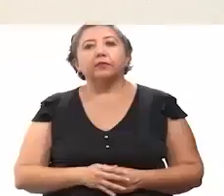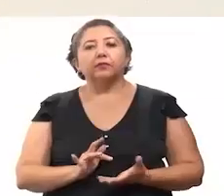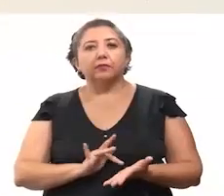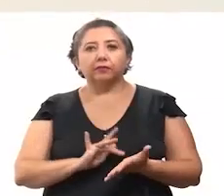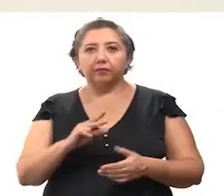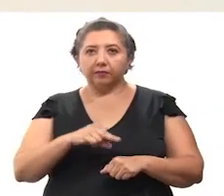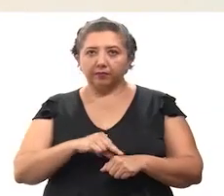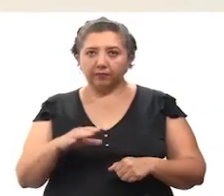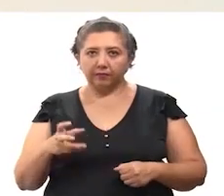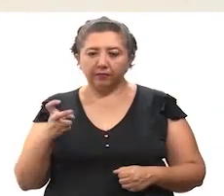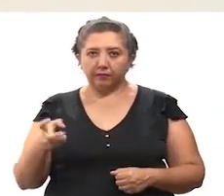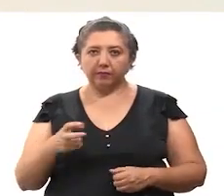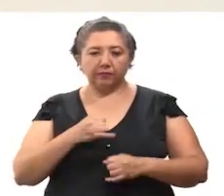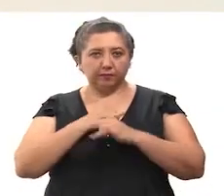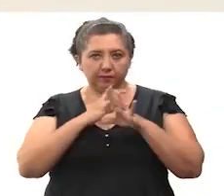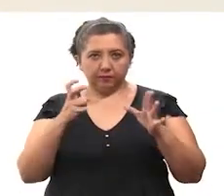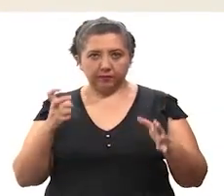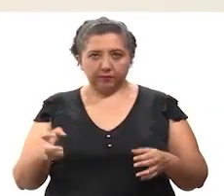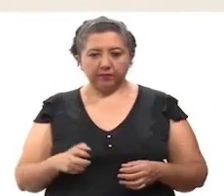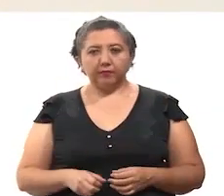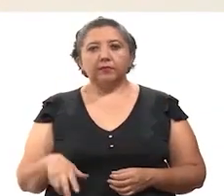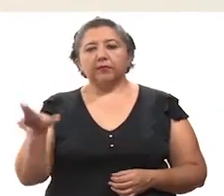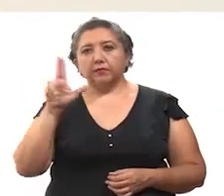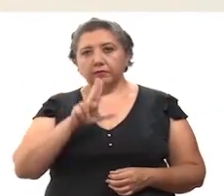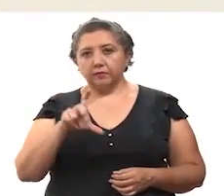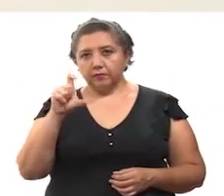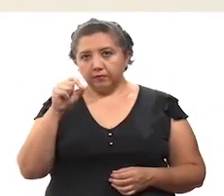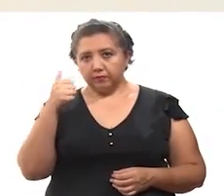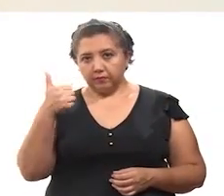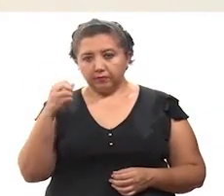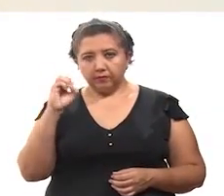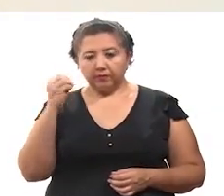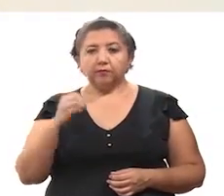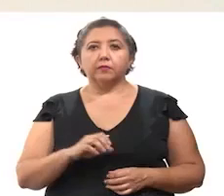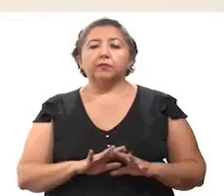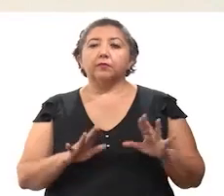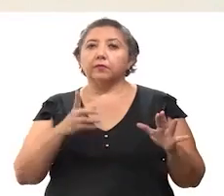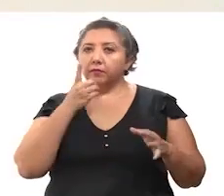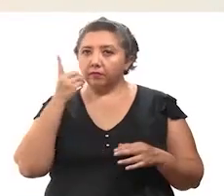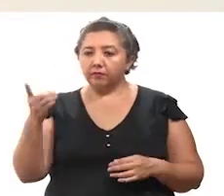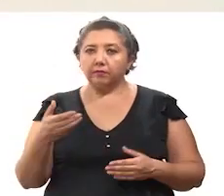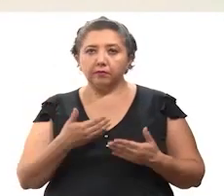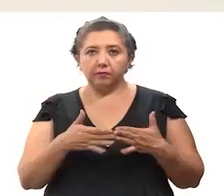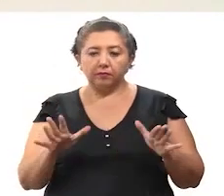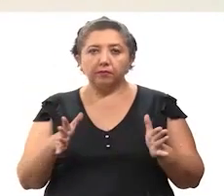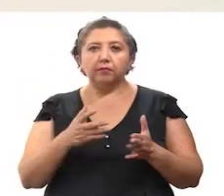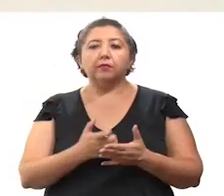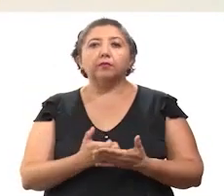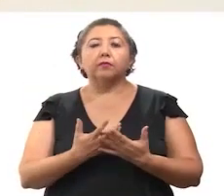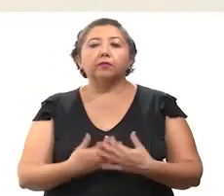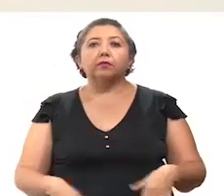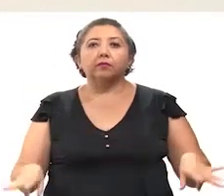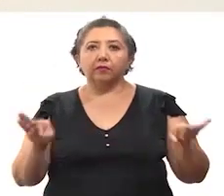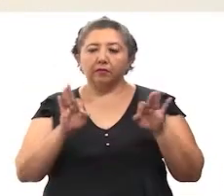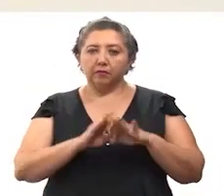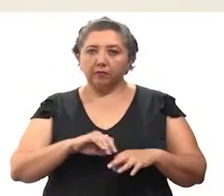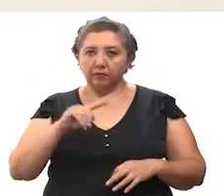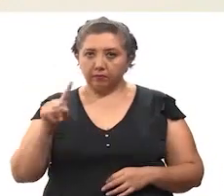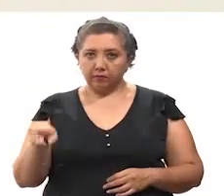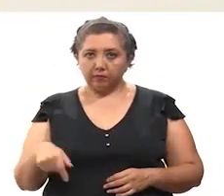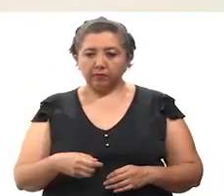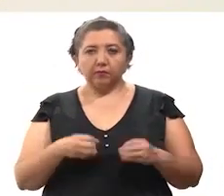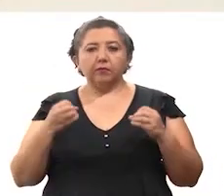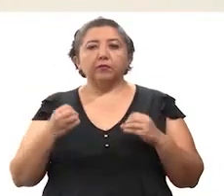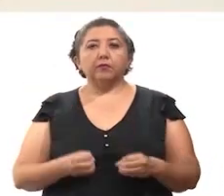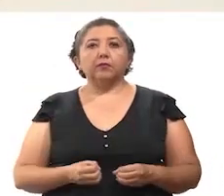por favor. Gracias doctora. Este es el parte médico de este martes 26 de octubre. Como se ha señalado, en la reapertura económica los datos